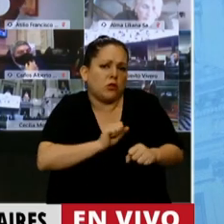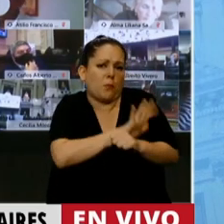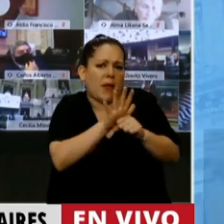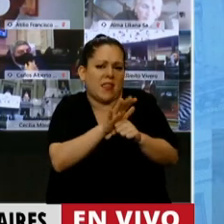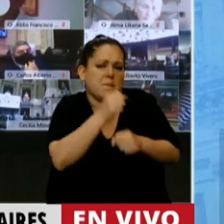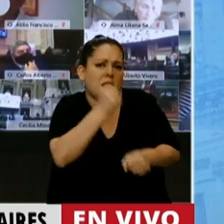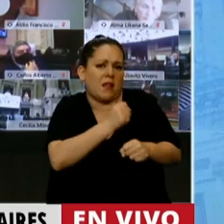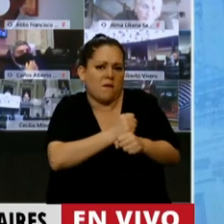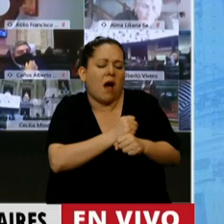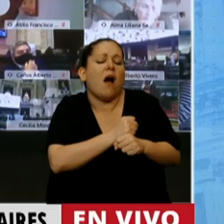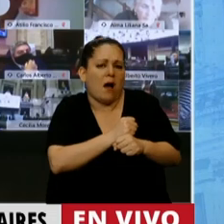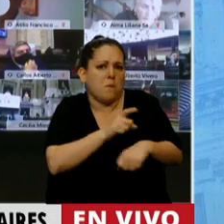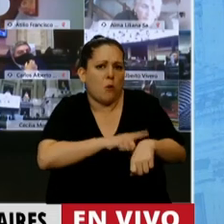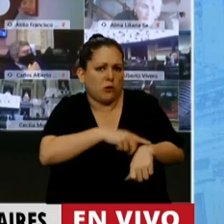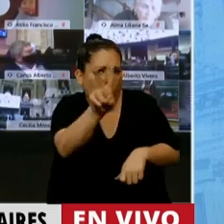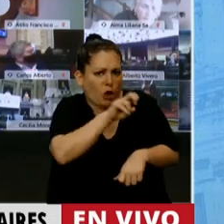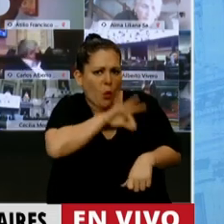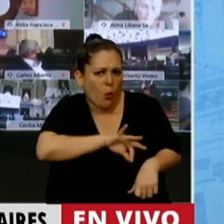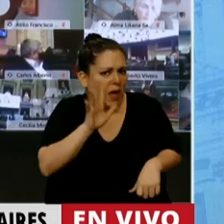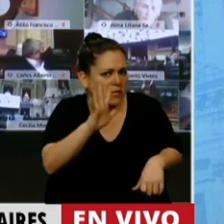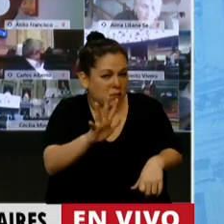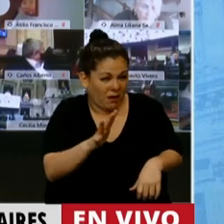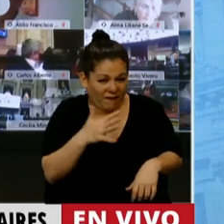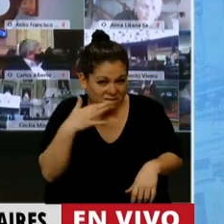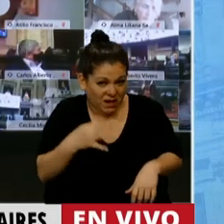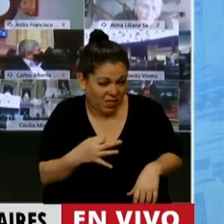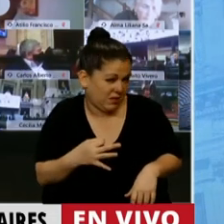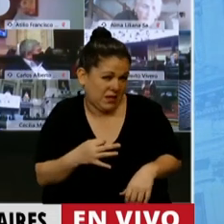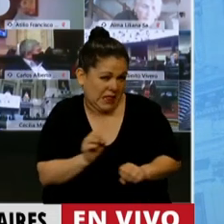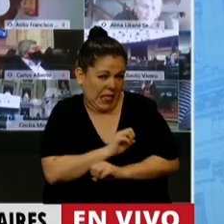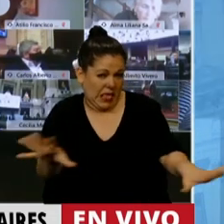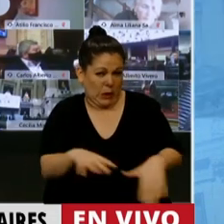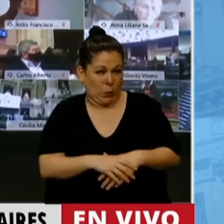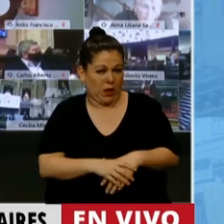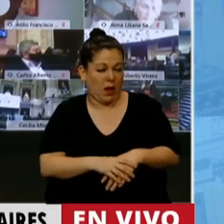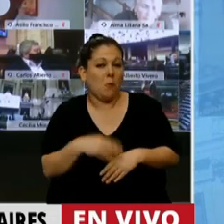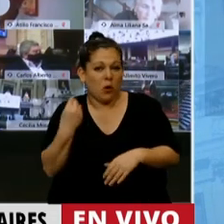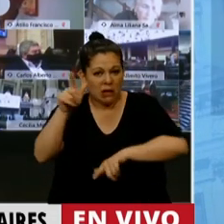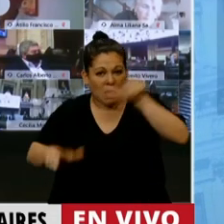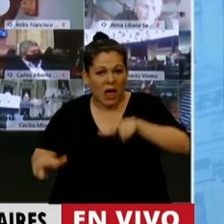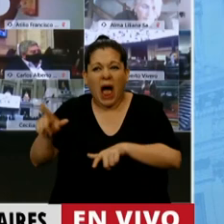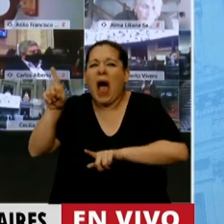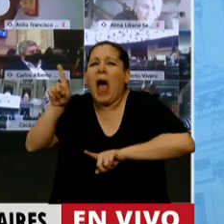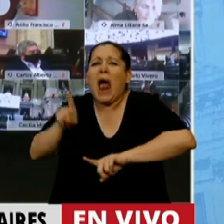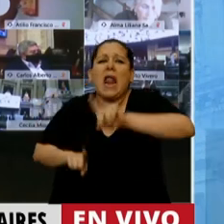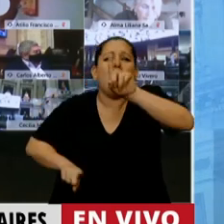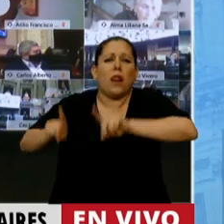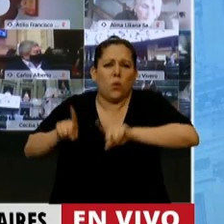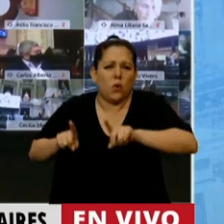Es un escándalo, eso es la política de género. Encima que le pagaron solo 5.000 pesos a aquellos pobres que lo cobraron.